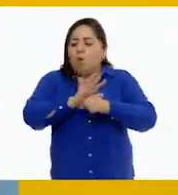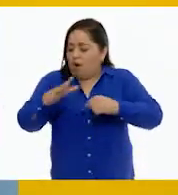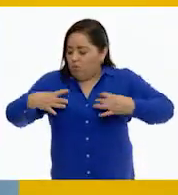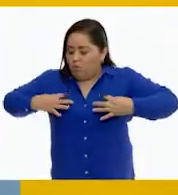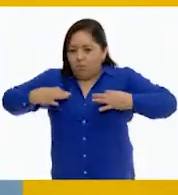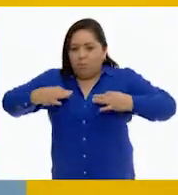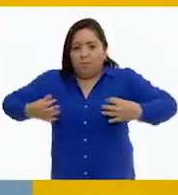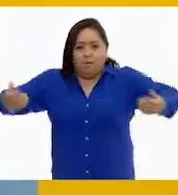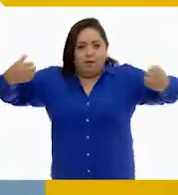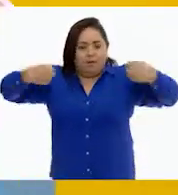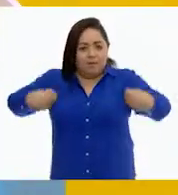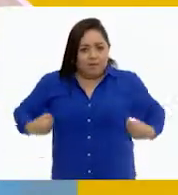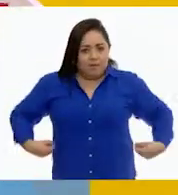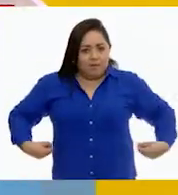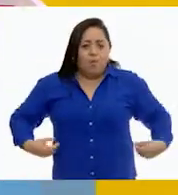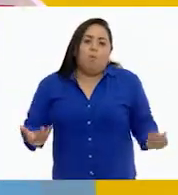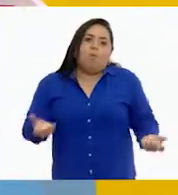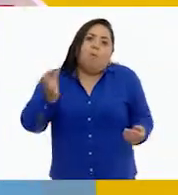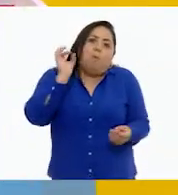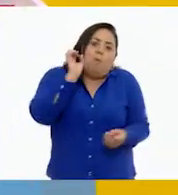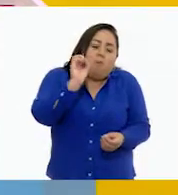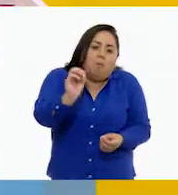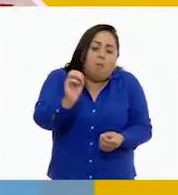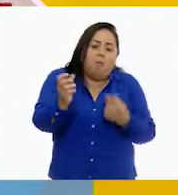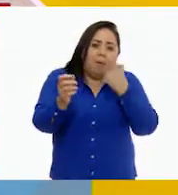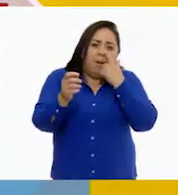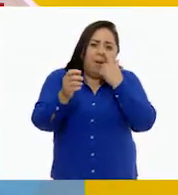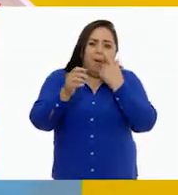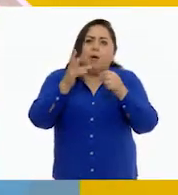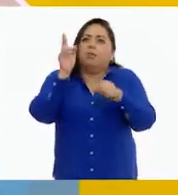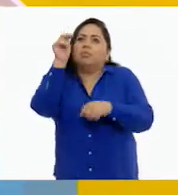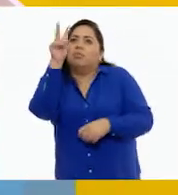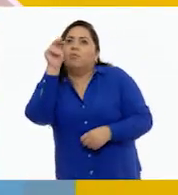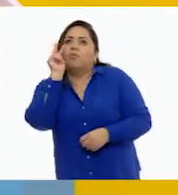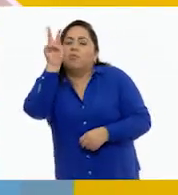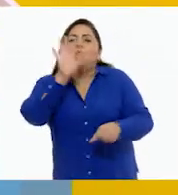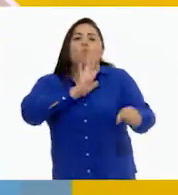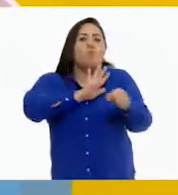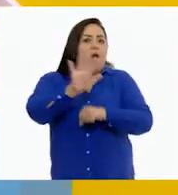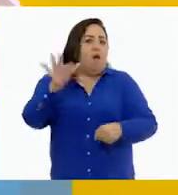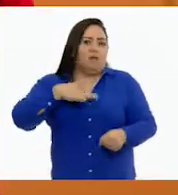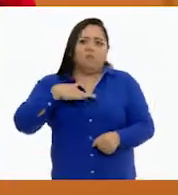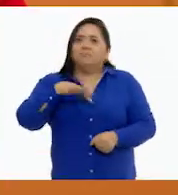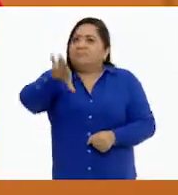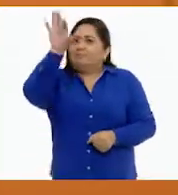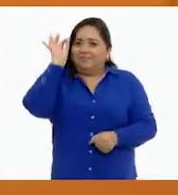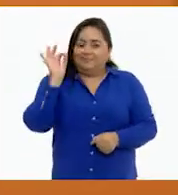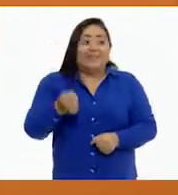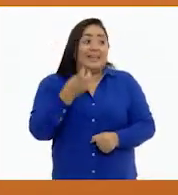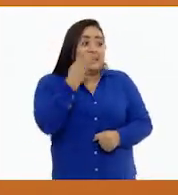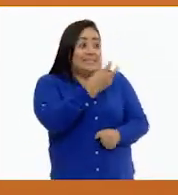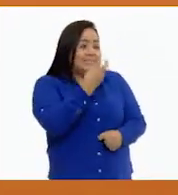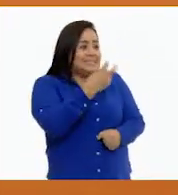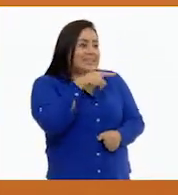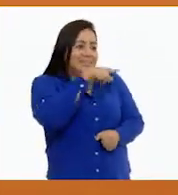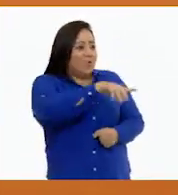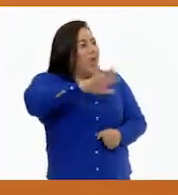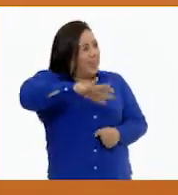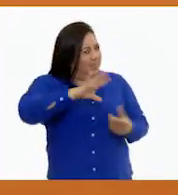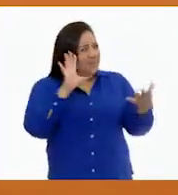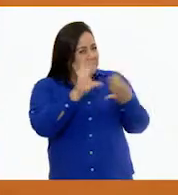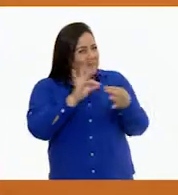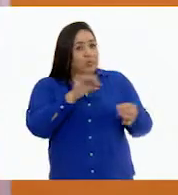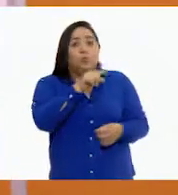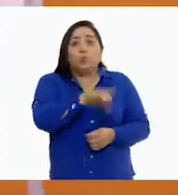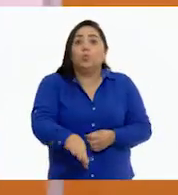puedo usar o qué programa de televisión ver, por ejemplo. Muy bien. Precisamente lo que tú mencionas.